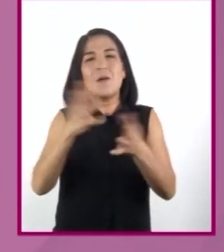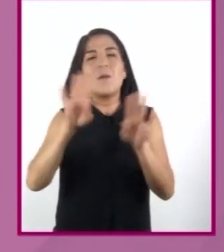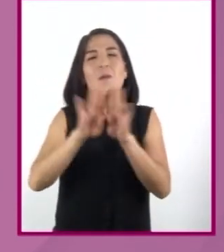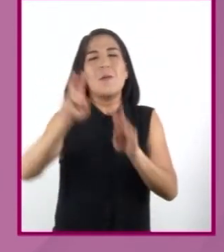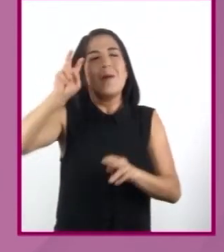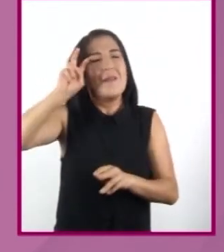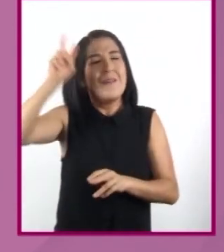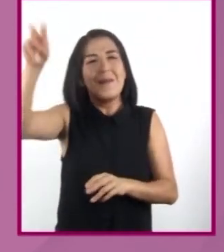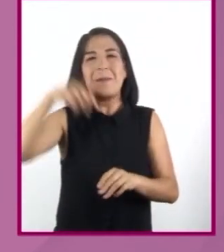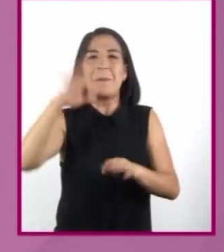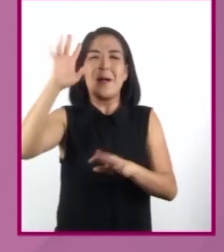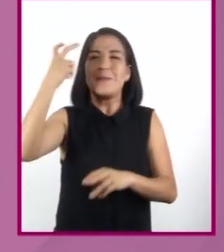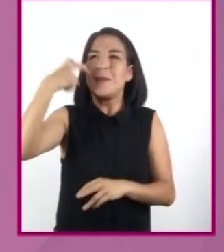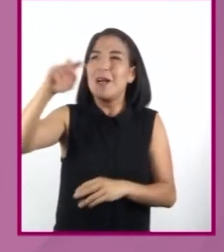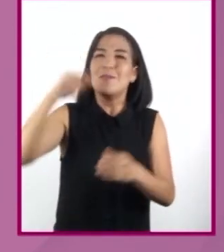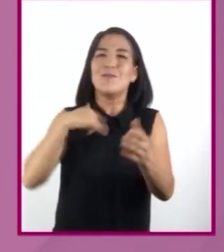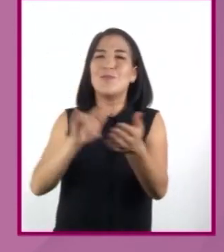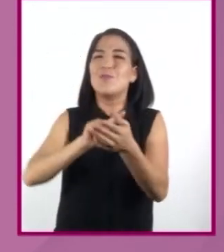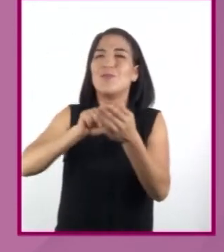este satélite natural.